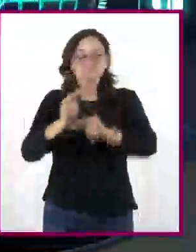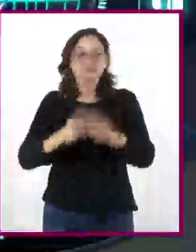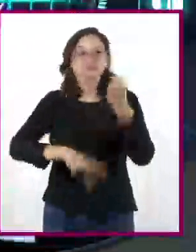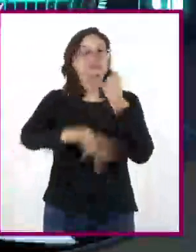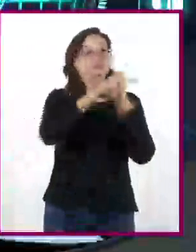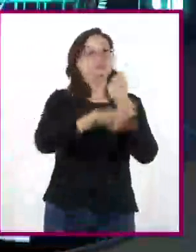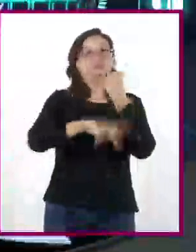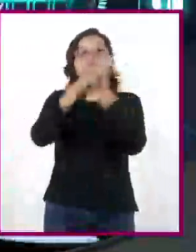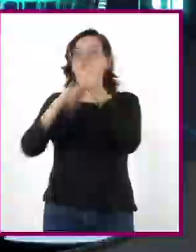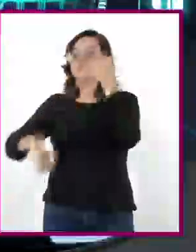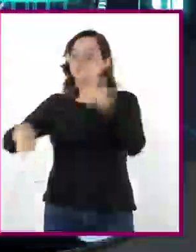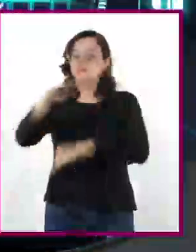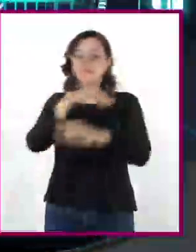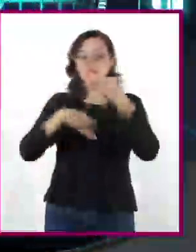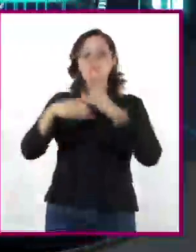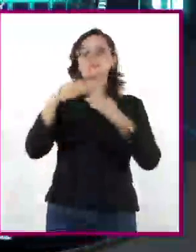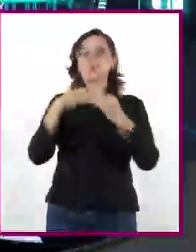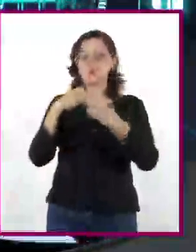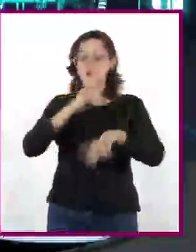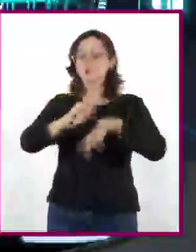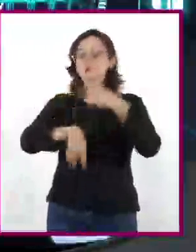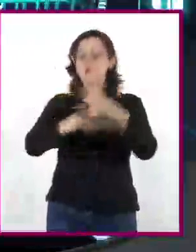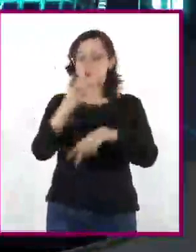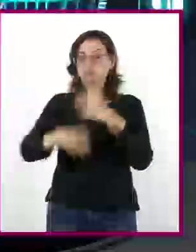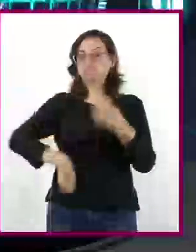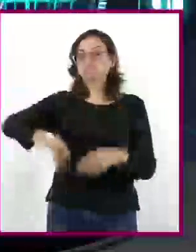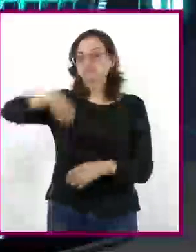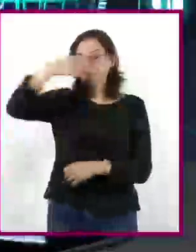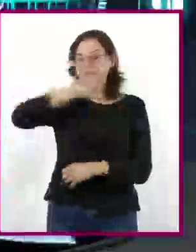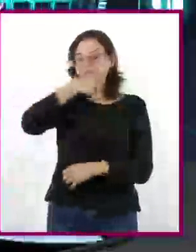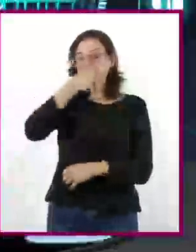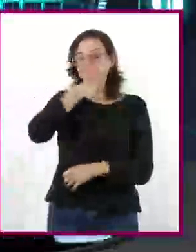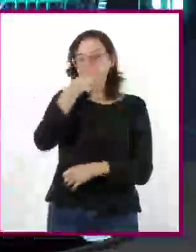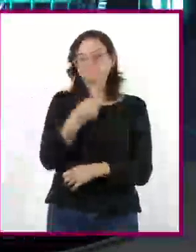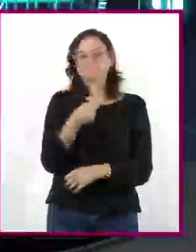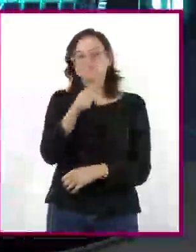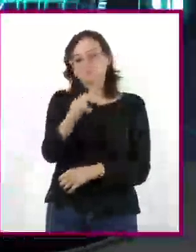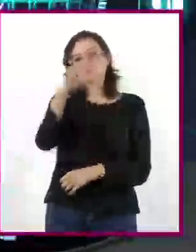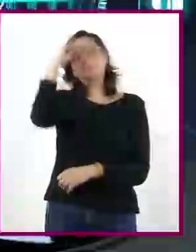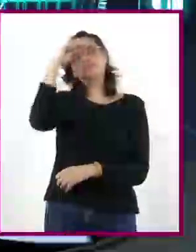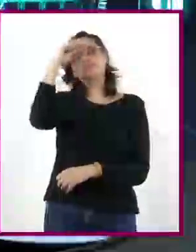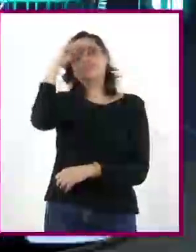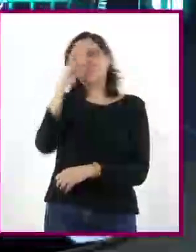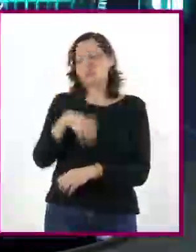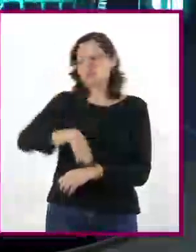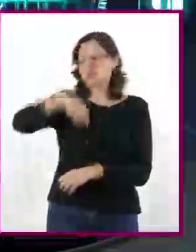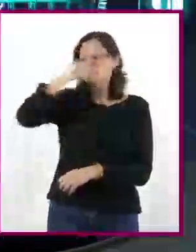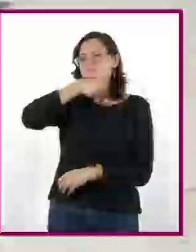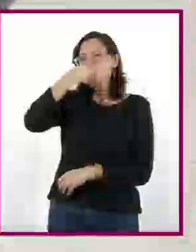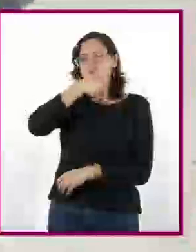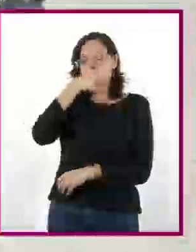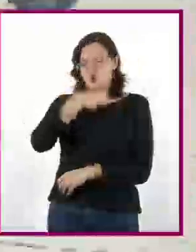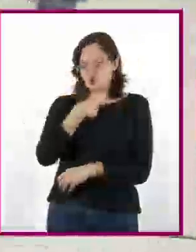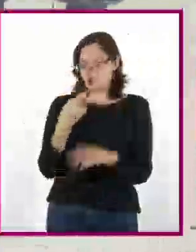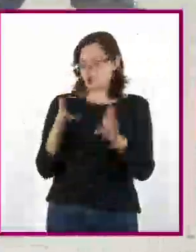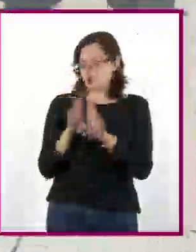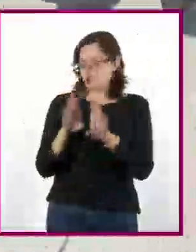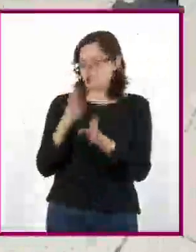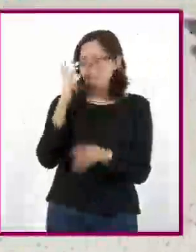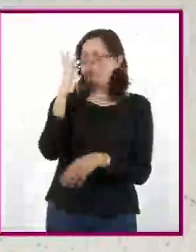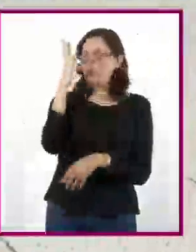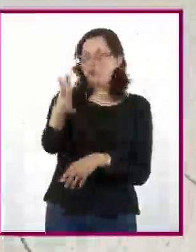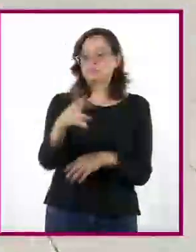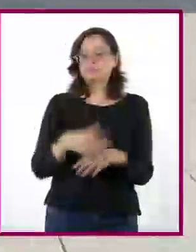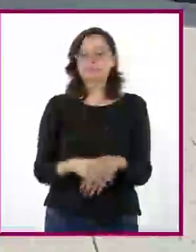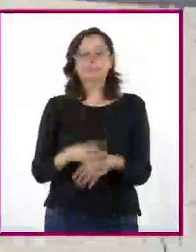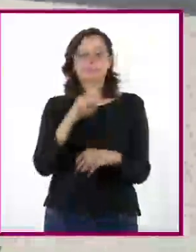los países están en ese proceso. Los invito a reflexionar sobre qué es la vejez y cómo queremos llegar a ella. Y cómo cuidar de